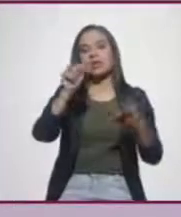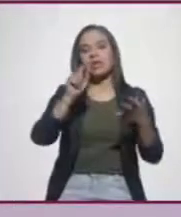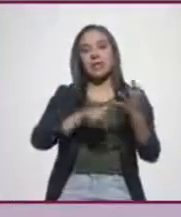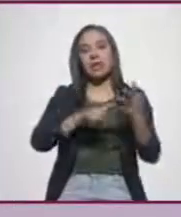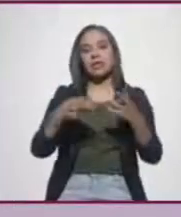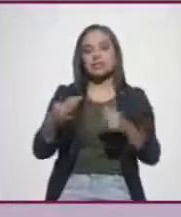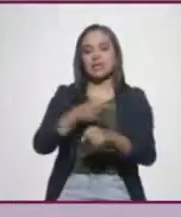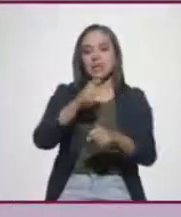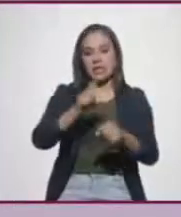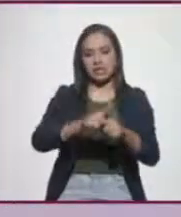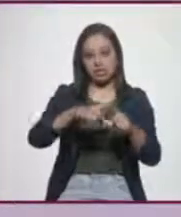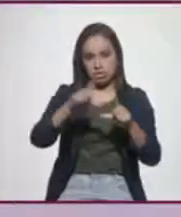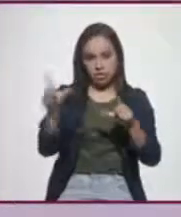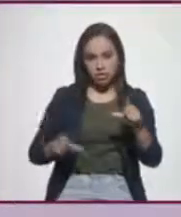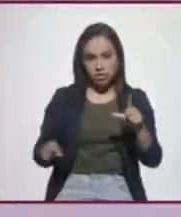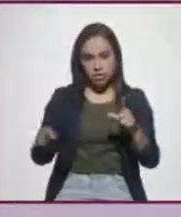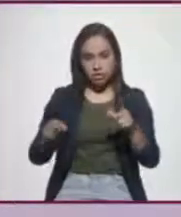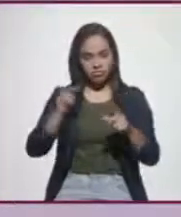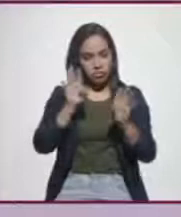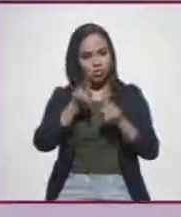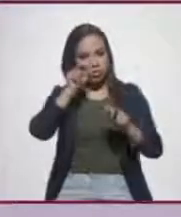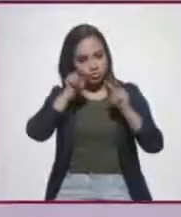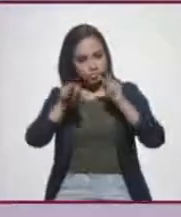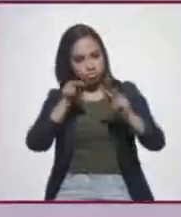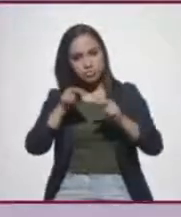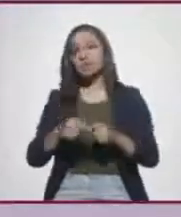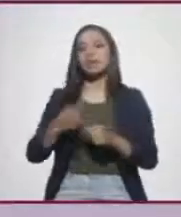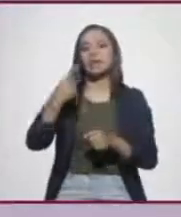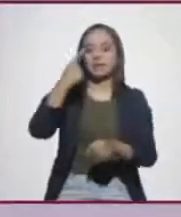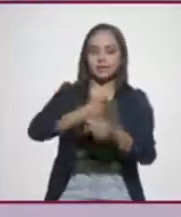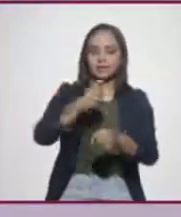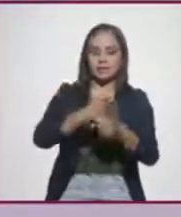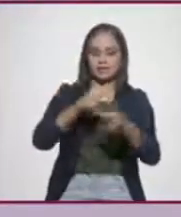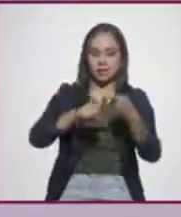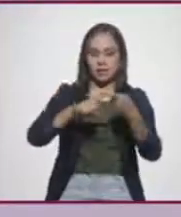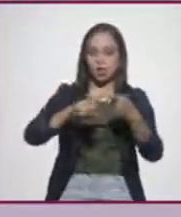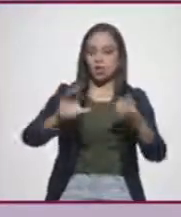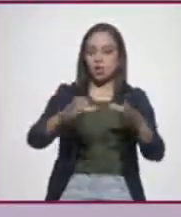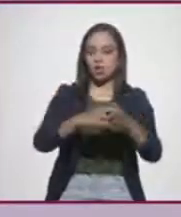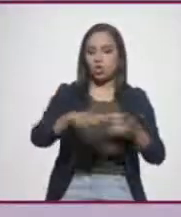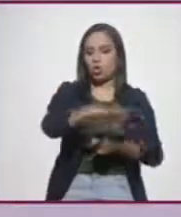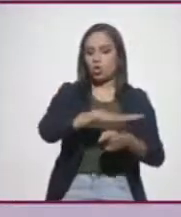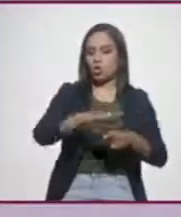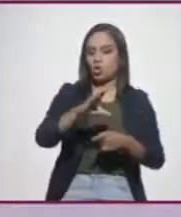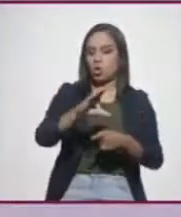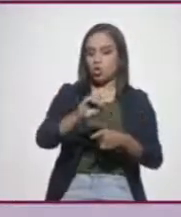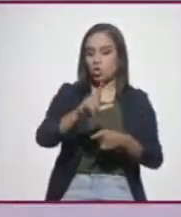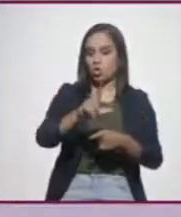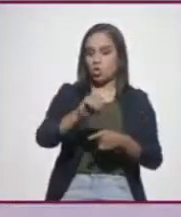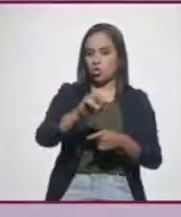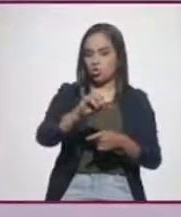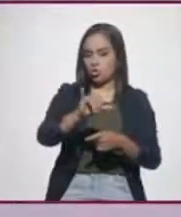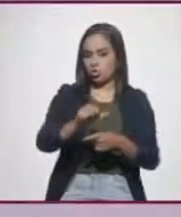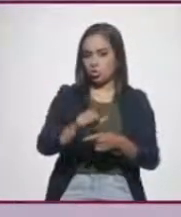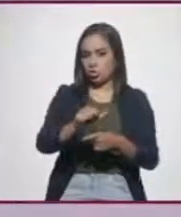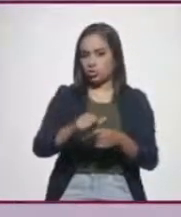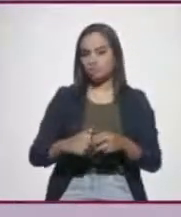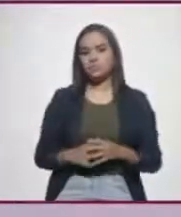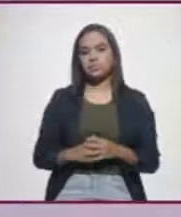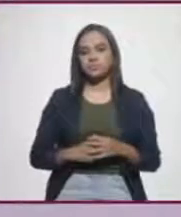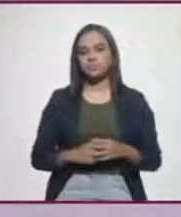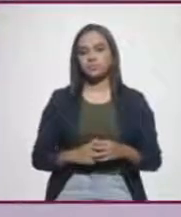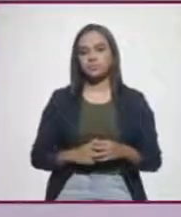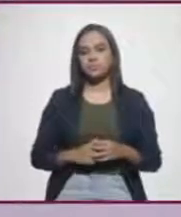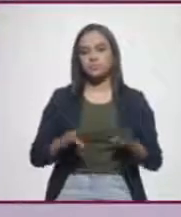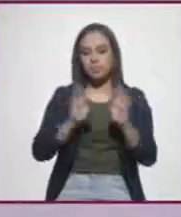a nivel nacional. Primero revisemos la la de la de la colonia, que como te decía, es digamos esto fue es una